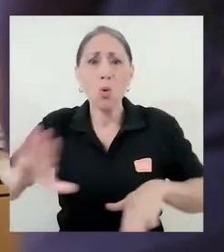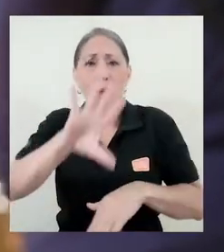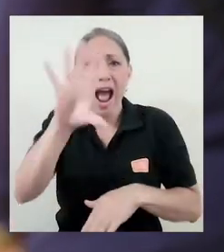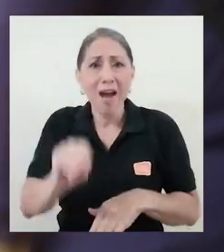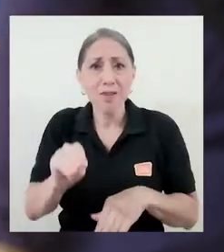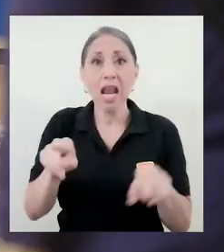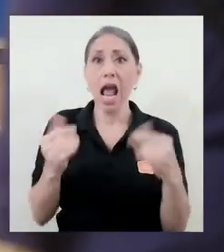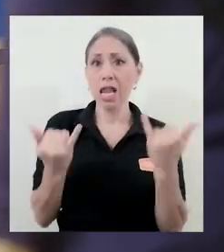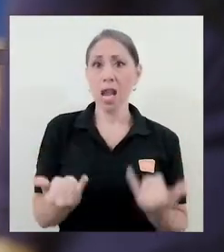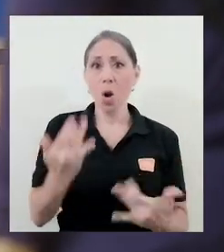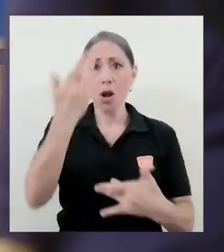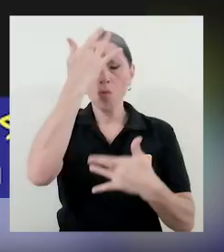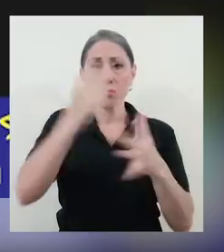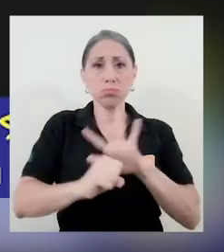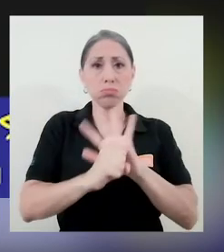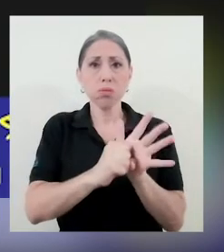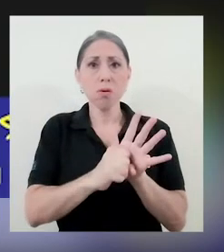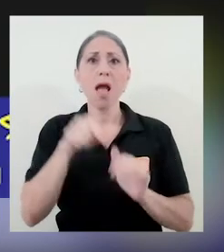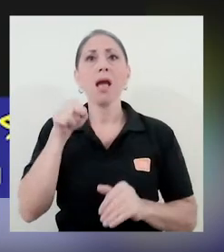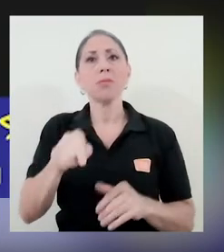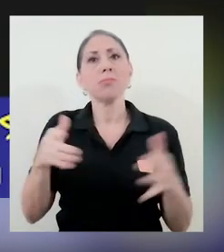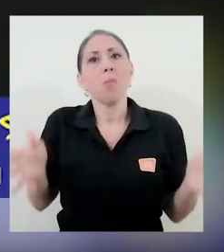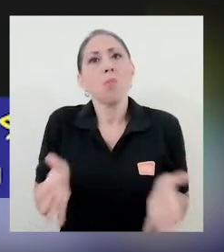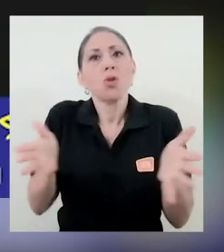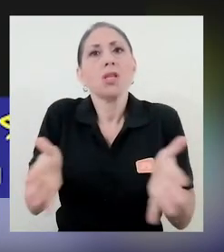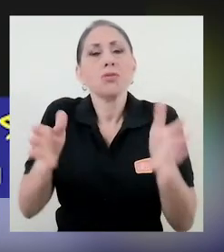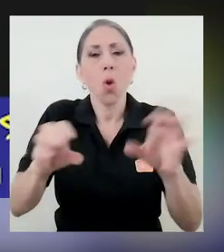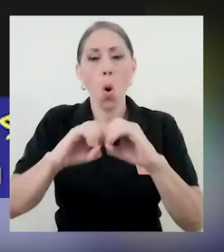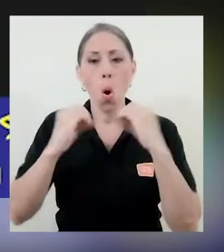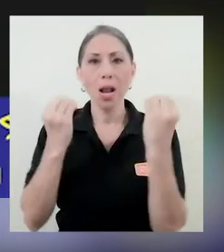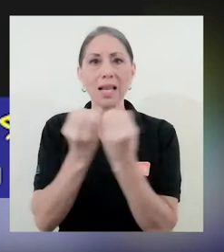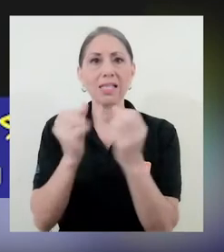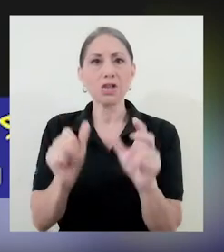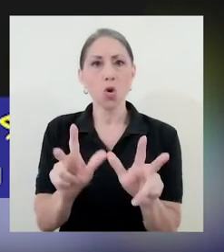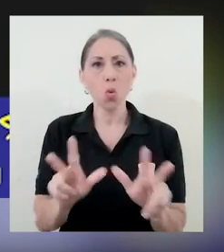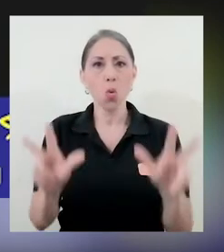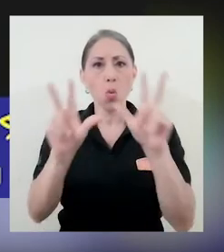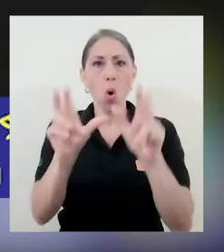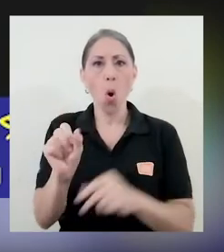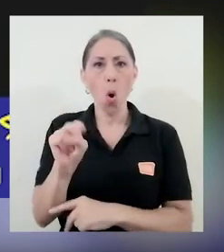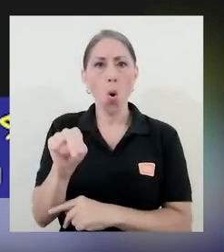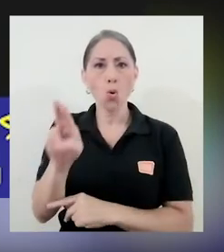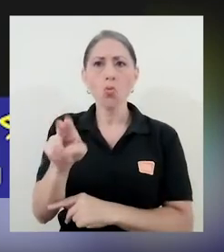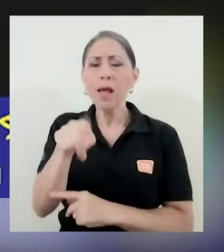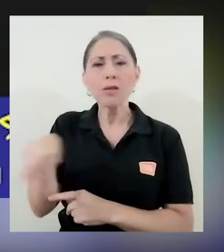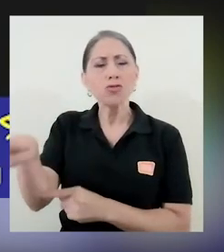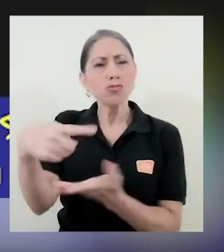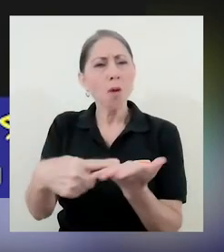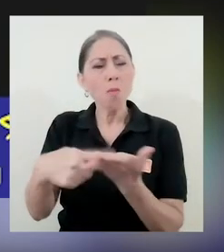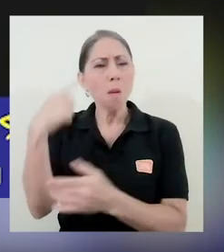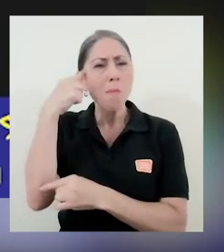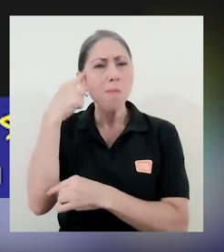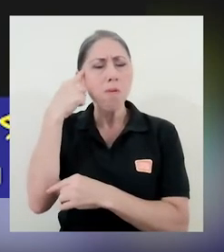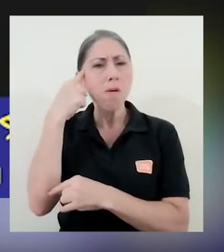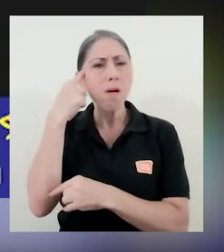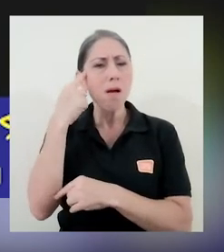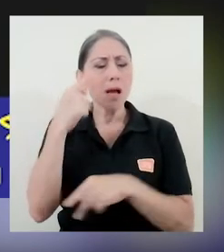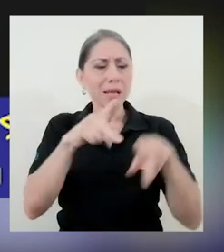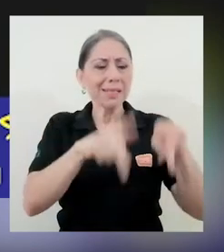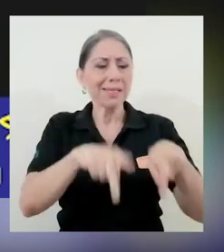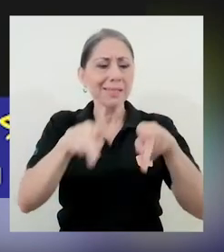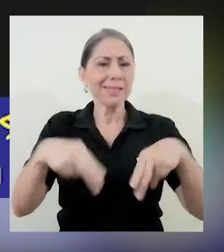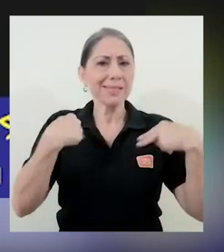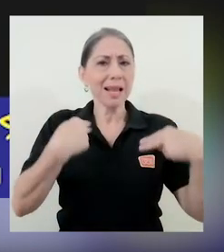pandemia de COVID-19, motivó a la Organización de las Naciones Unidas a reflexionar sobre la relación entre